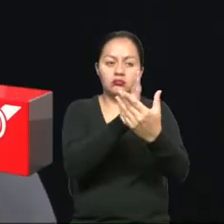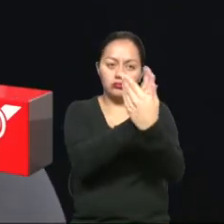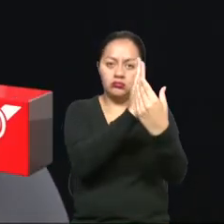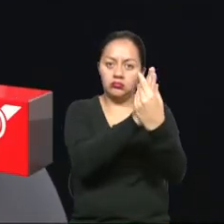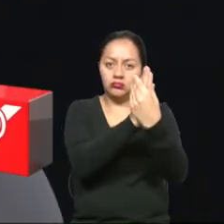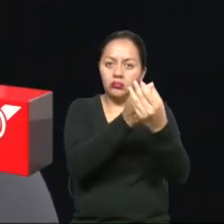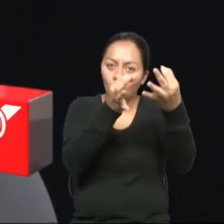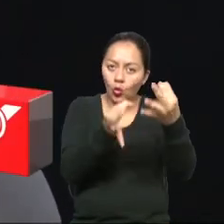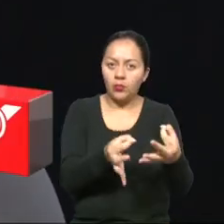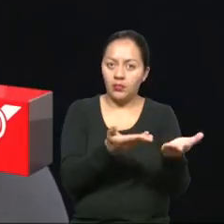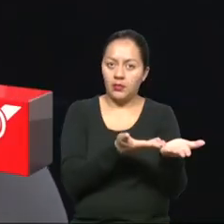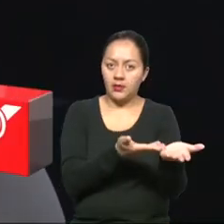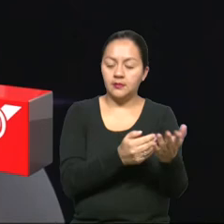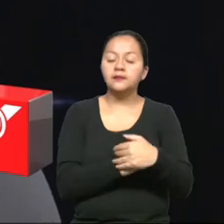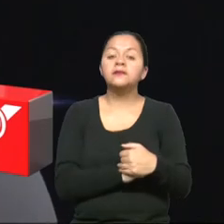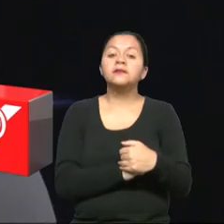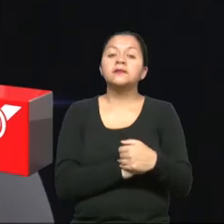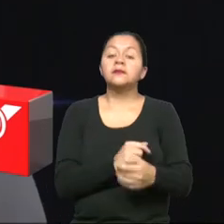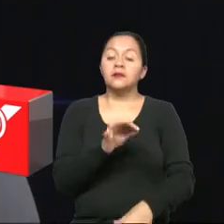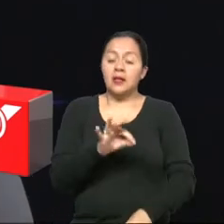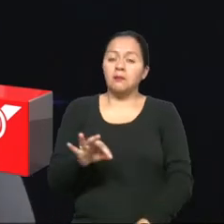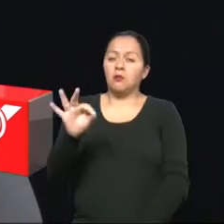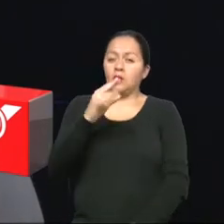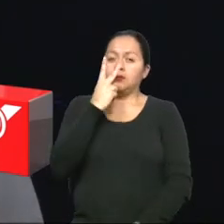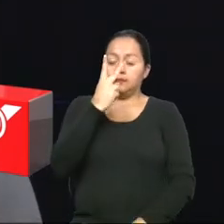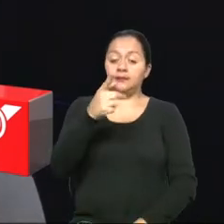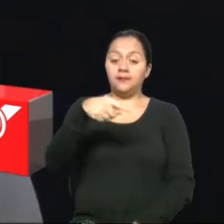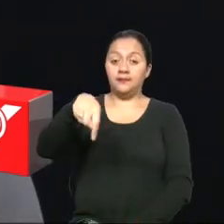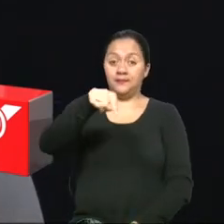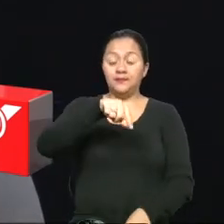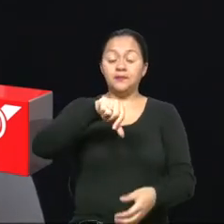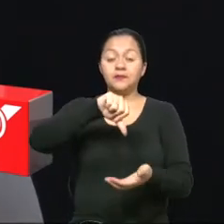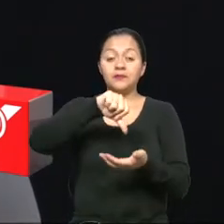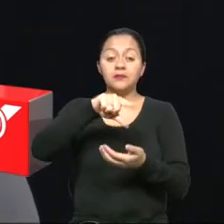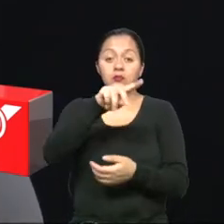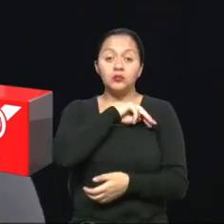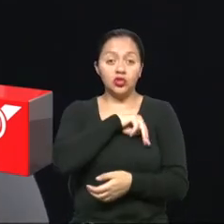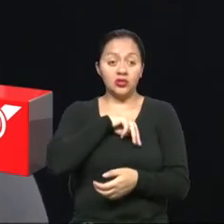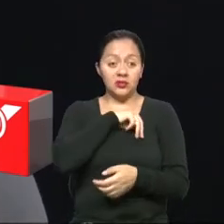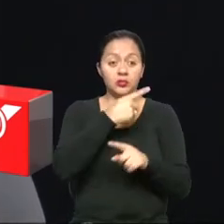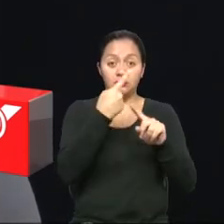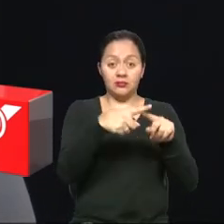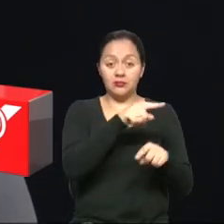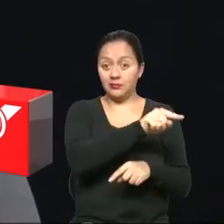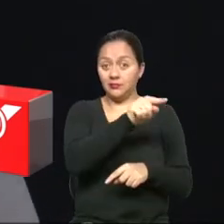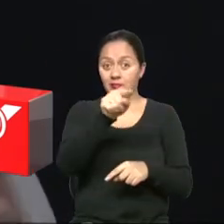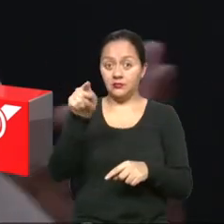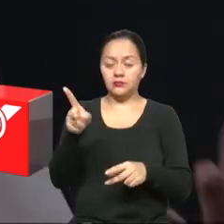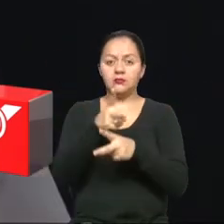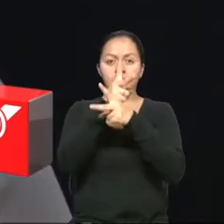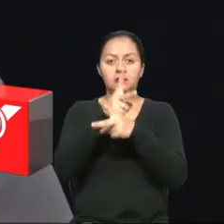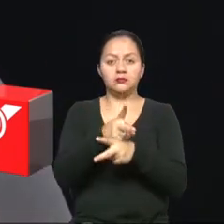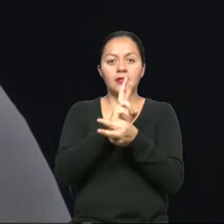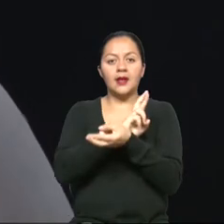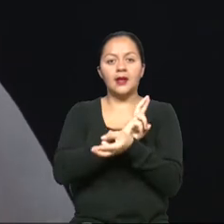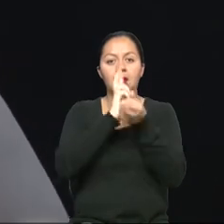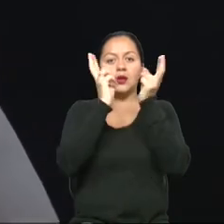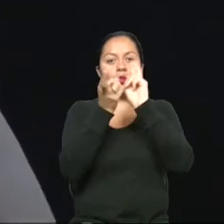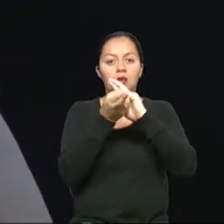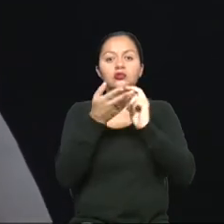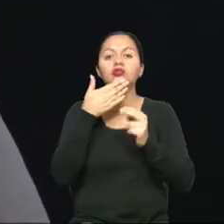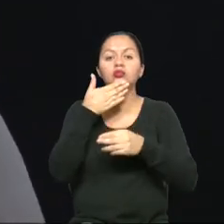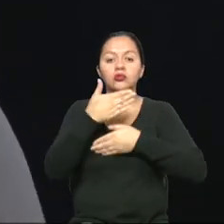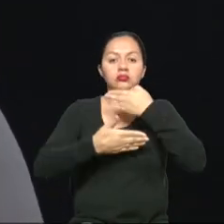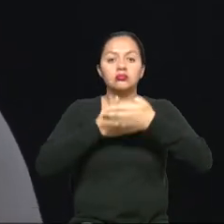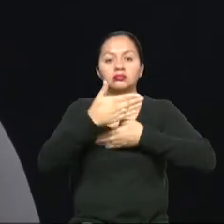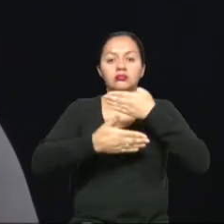precisamente lo que los gobiernos autónomos descentralizados cantonales tienen en este caso como función para precisamente regular las construcciones dentro de